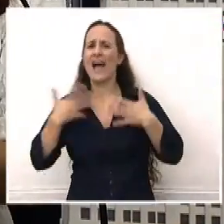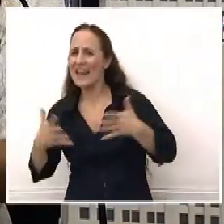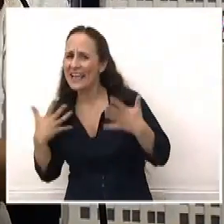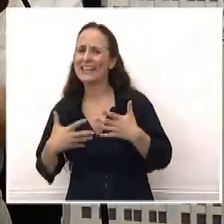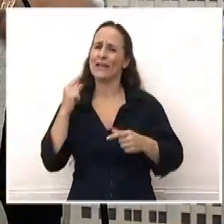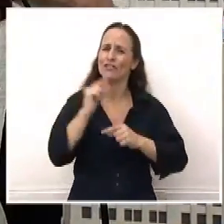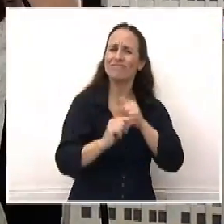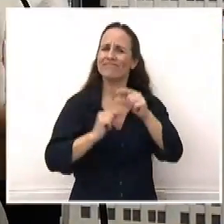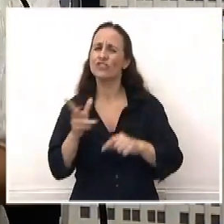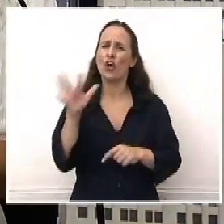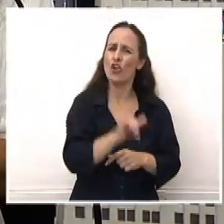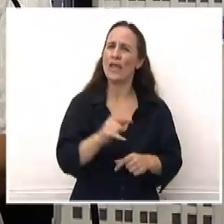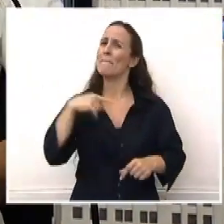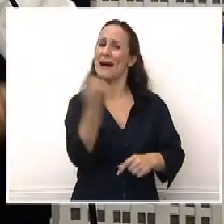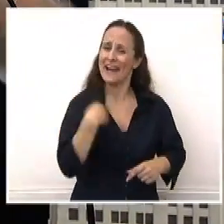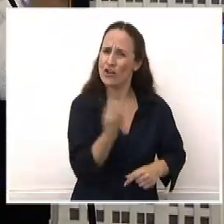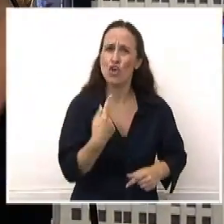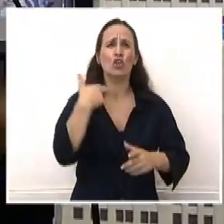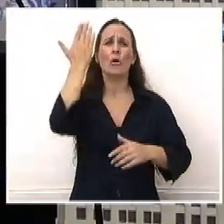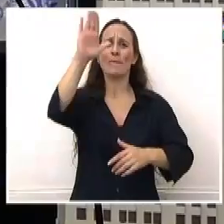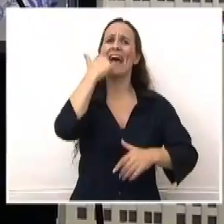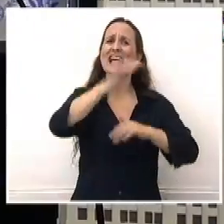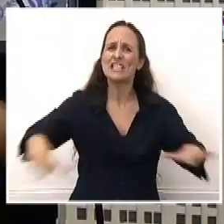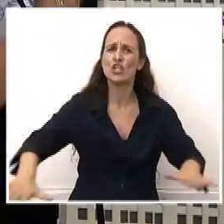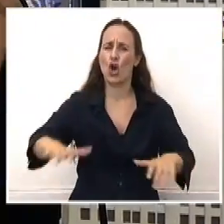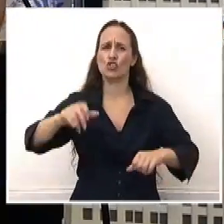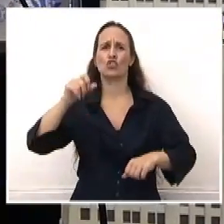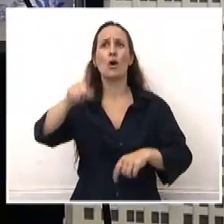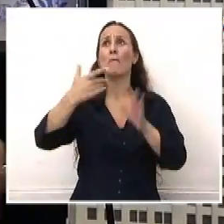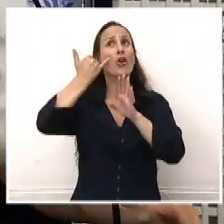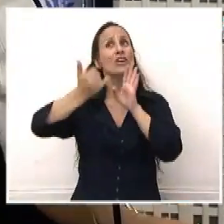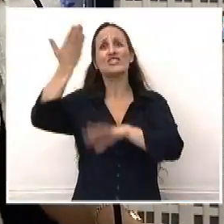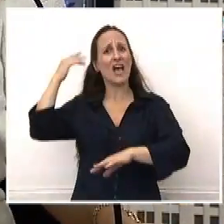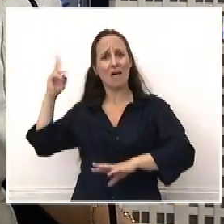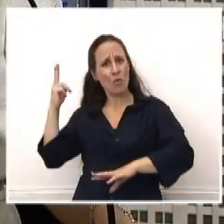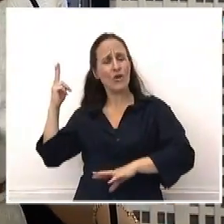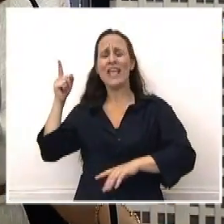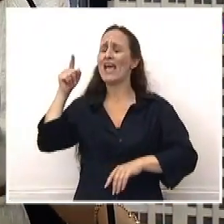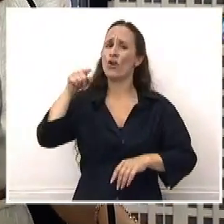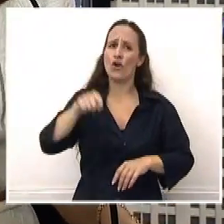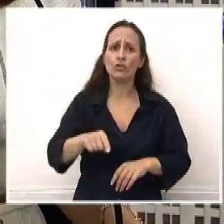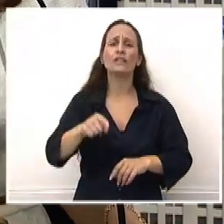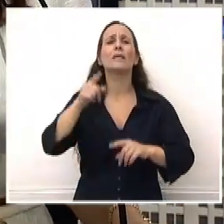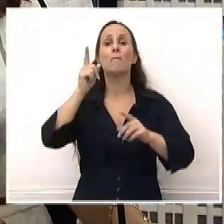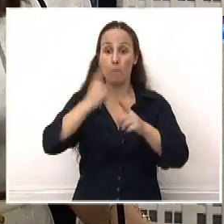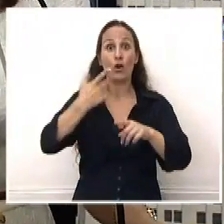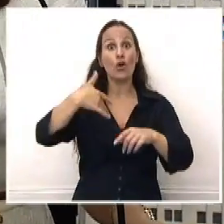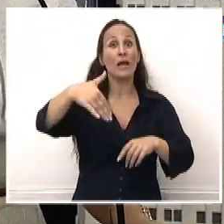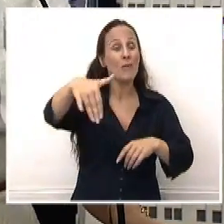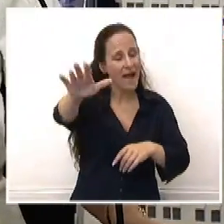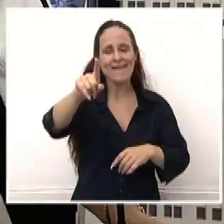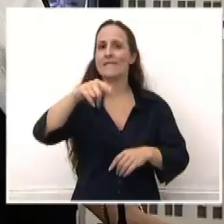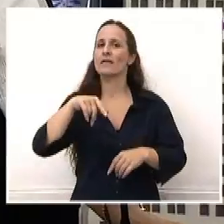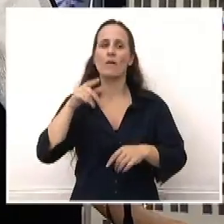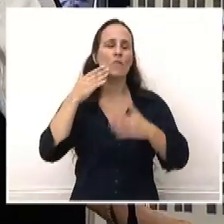nosotros, para nuestros hijos, por los que se fueron, por los que murieron y por los que vivirán por nosotros. Muchas